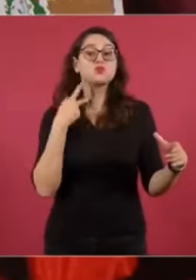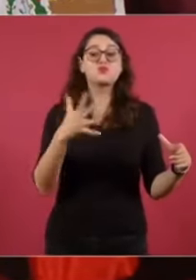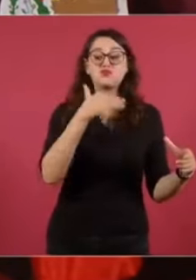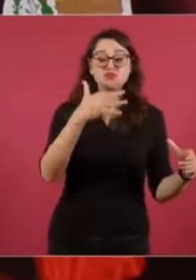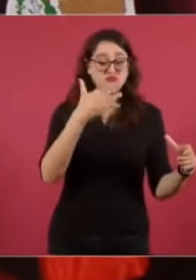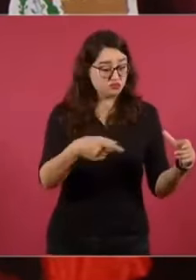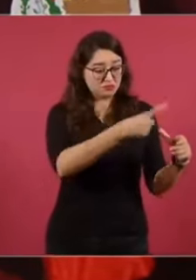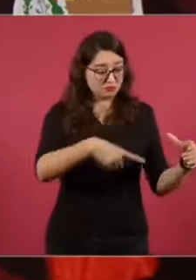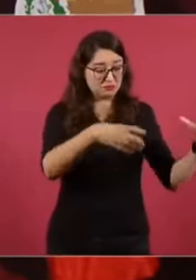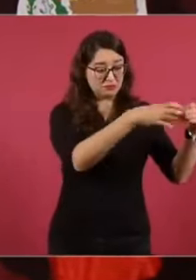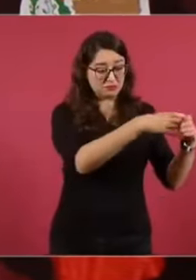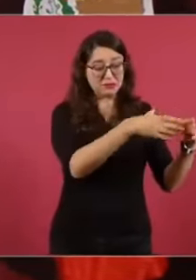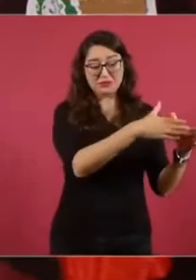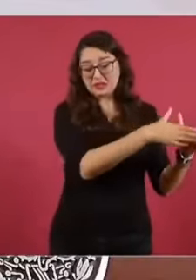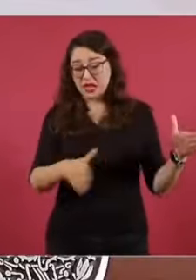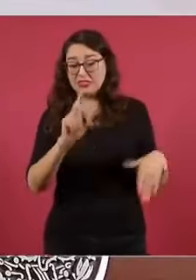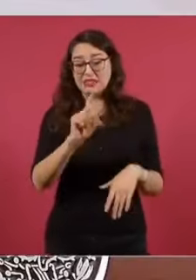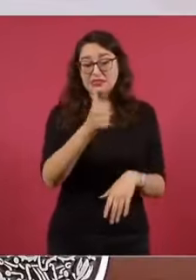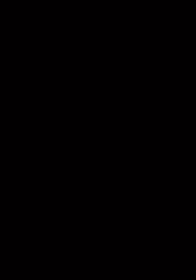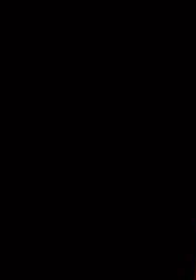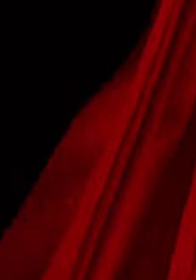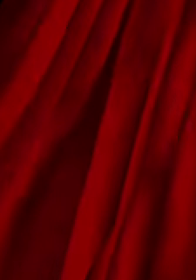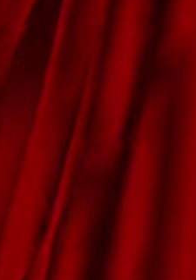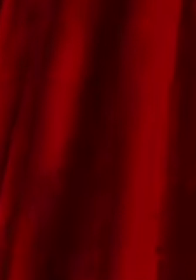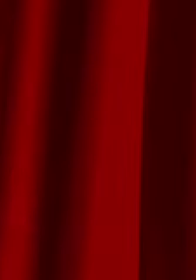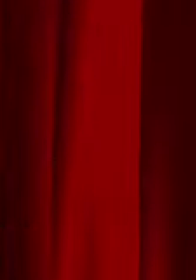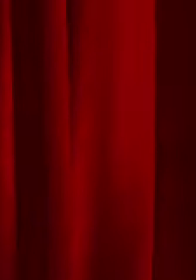y se abandona por completo al pueblo.